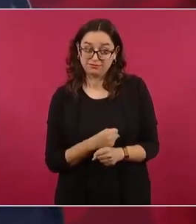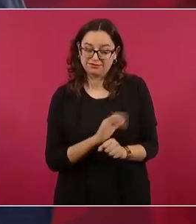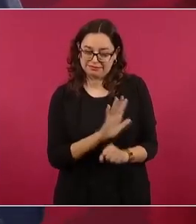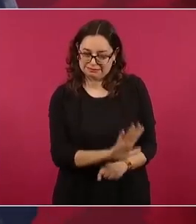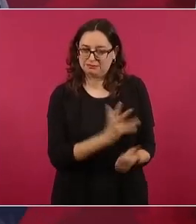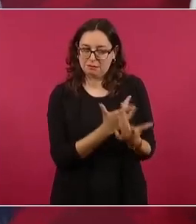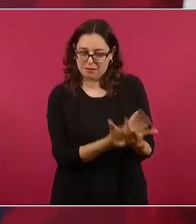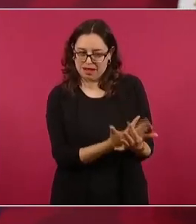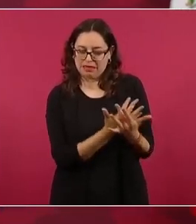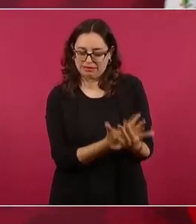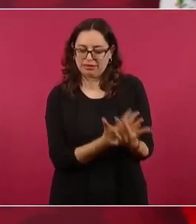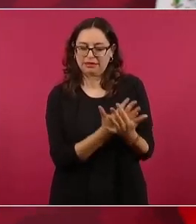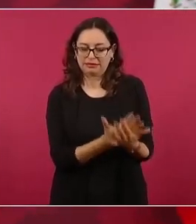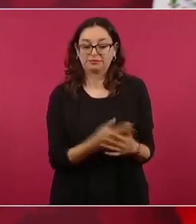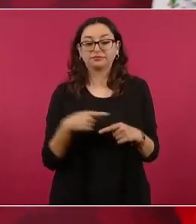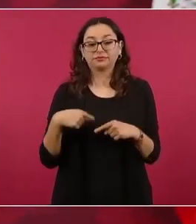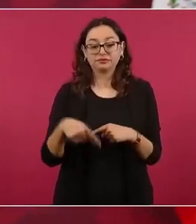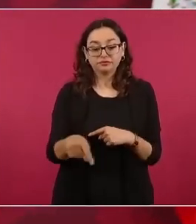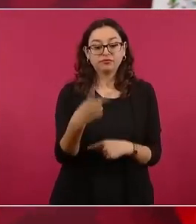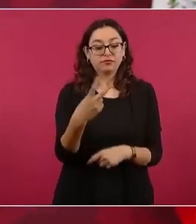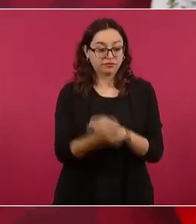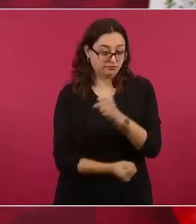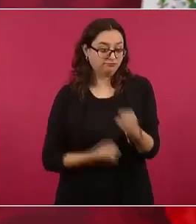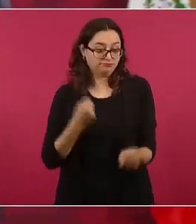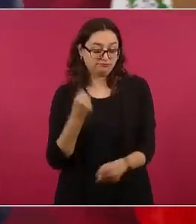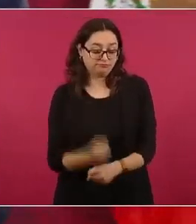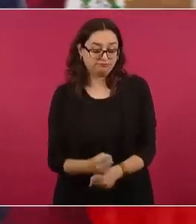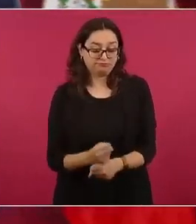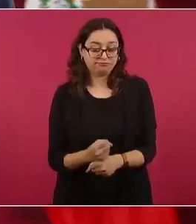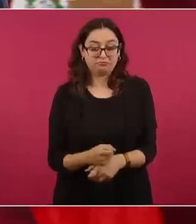bastante en menos de cuatro años